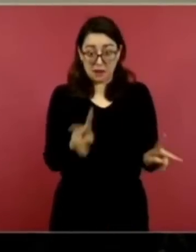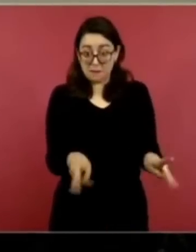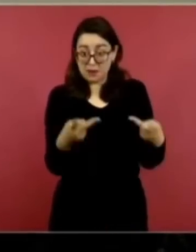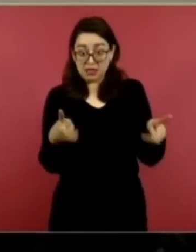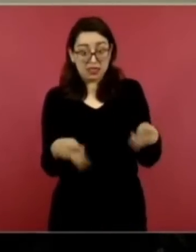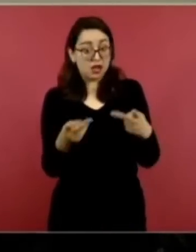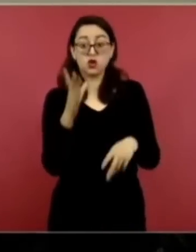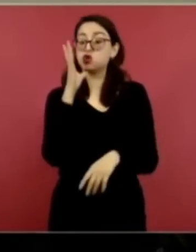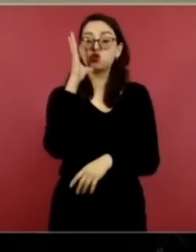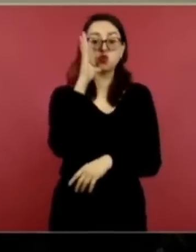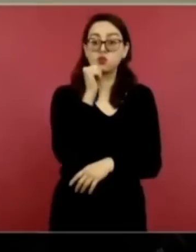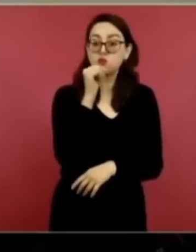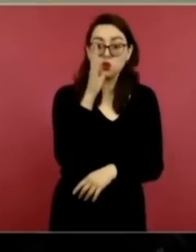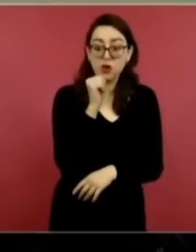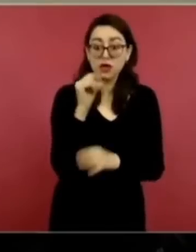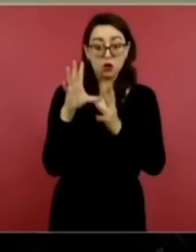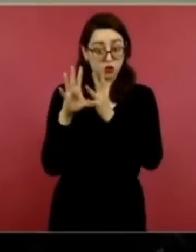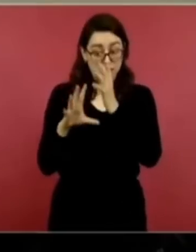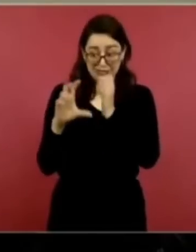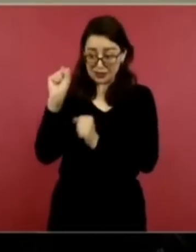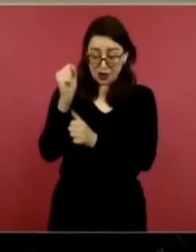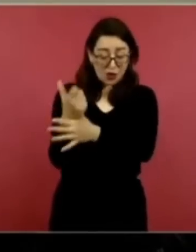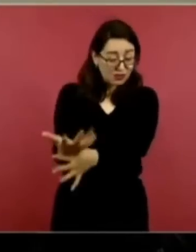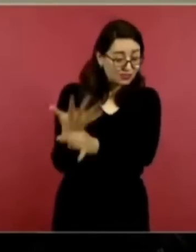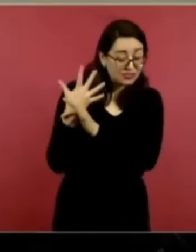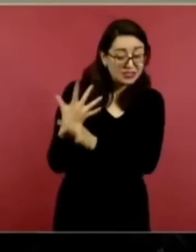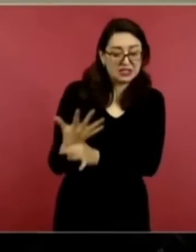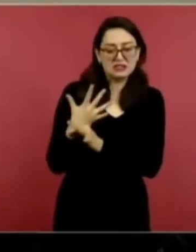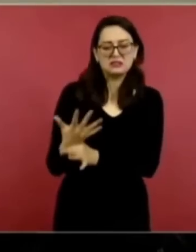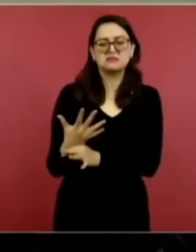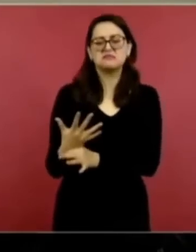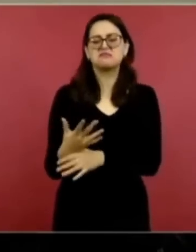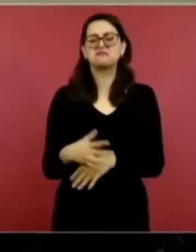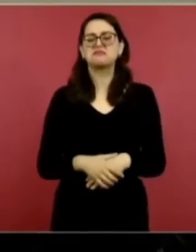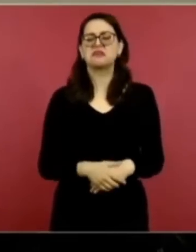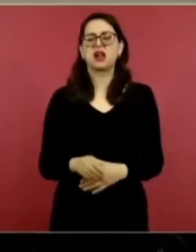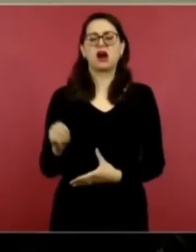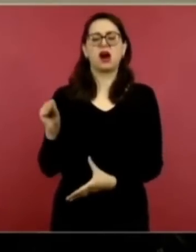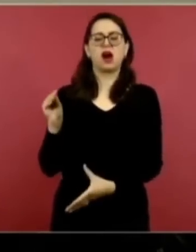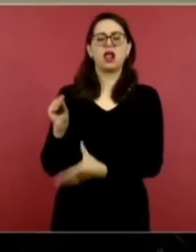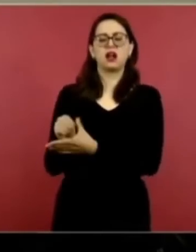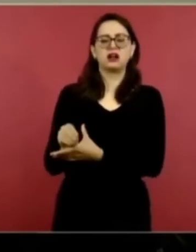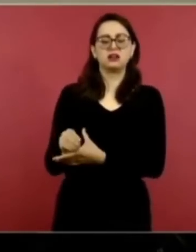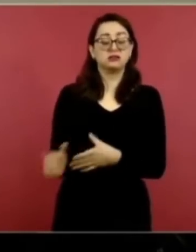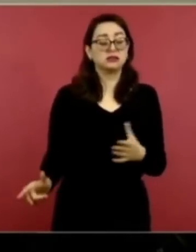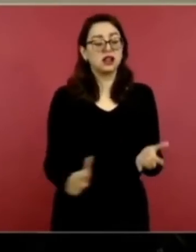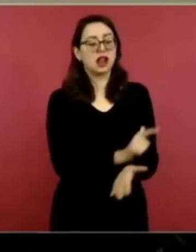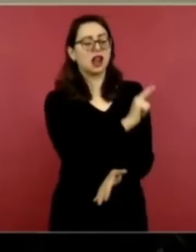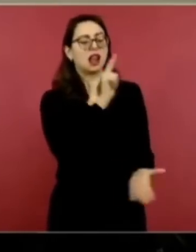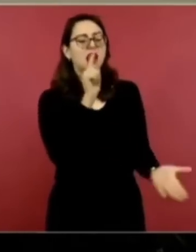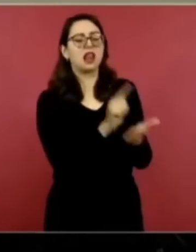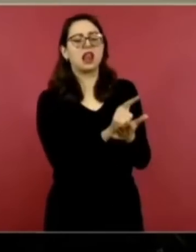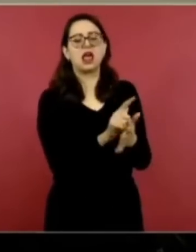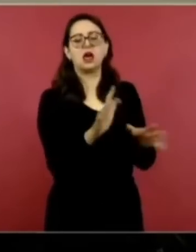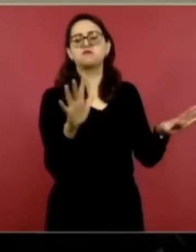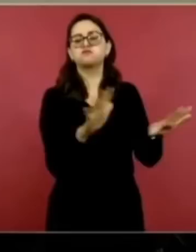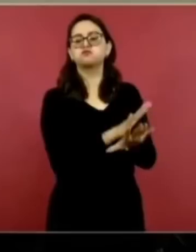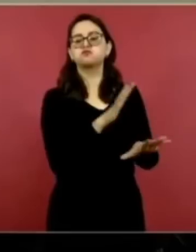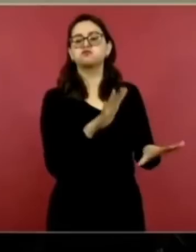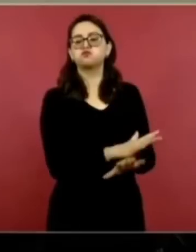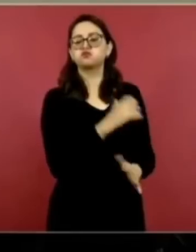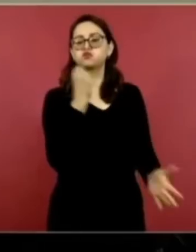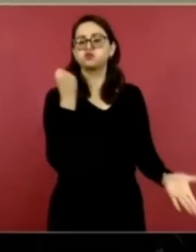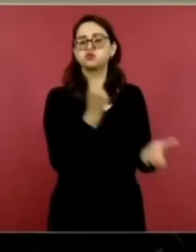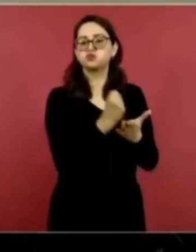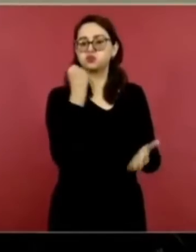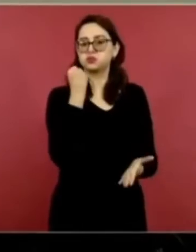ley secundaria, en contra de